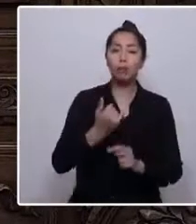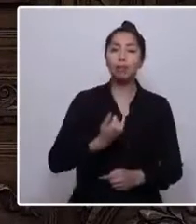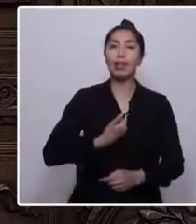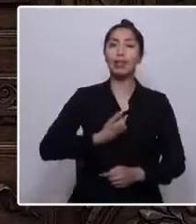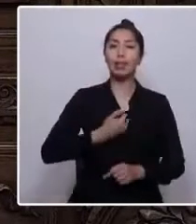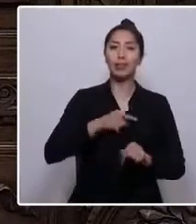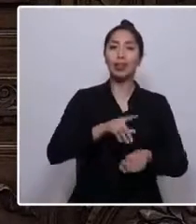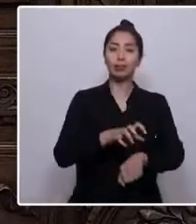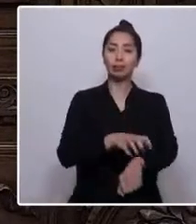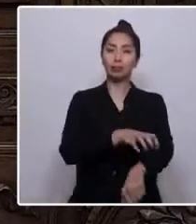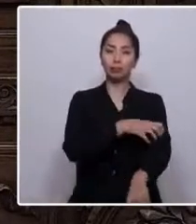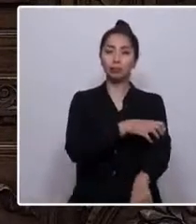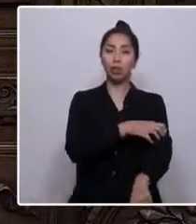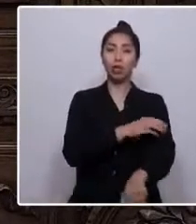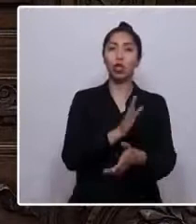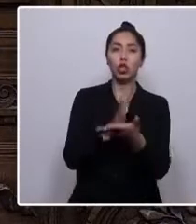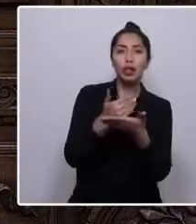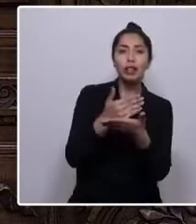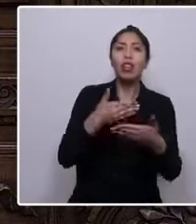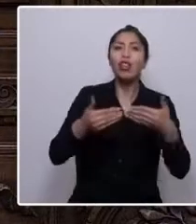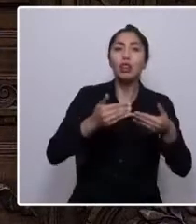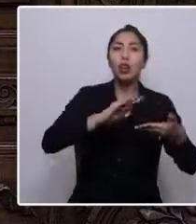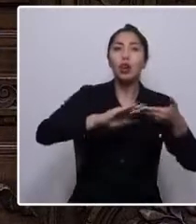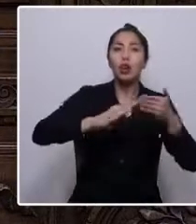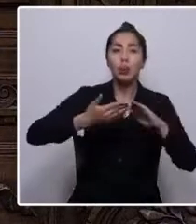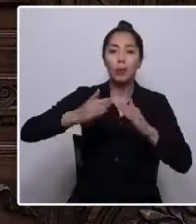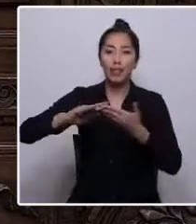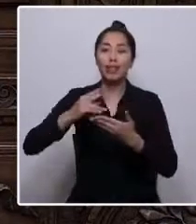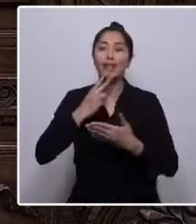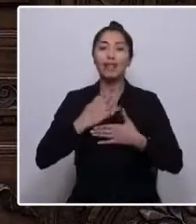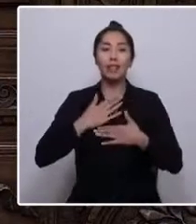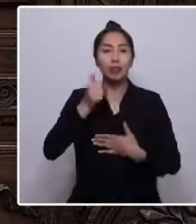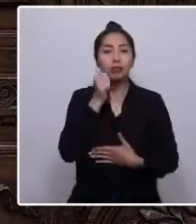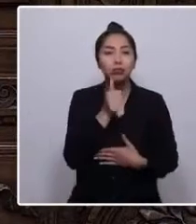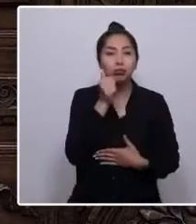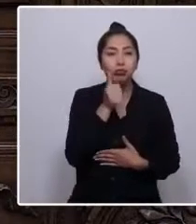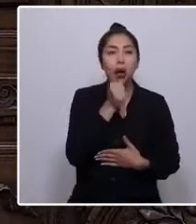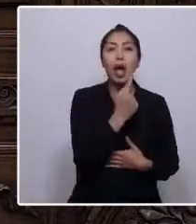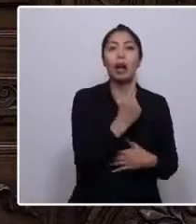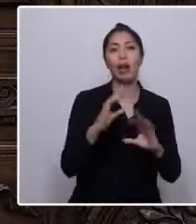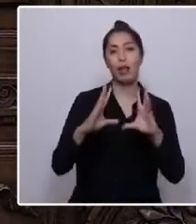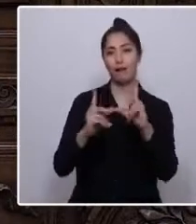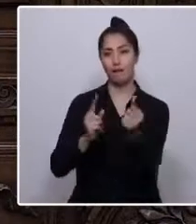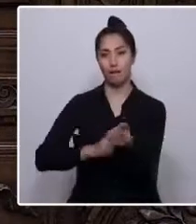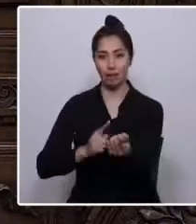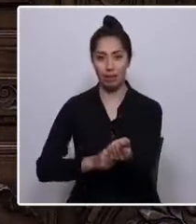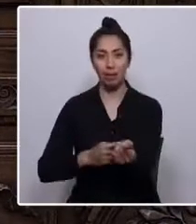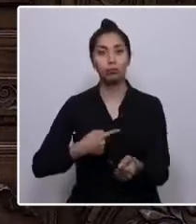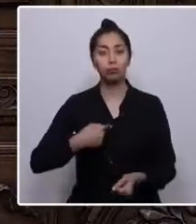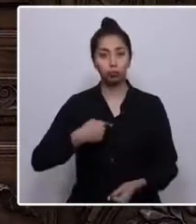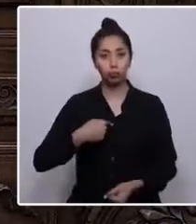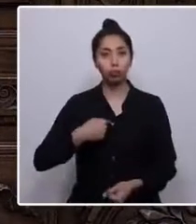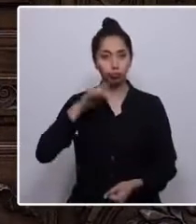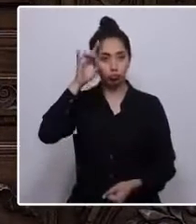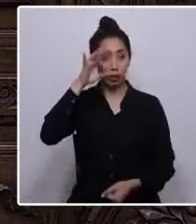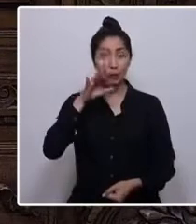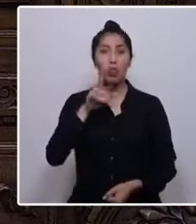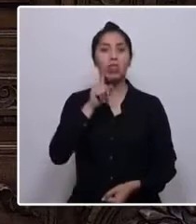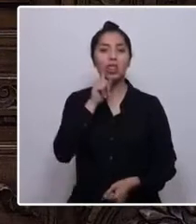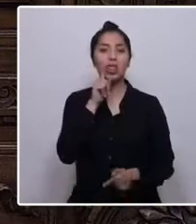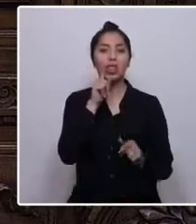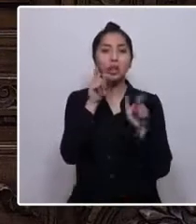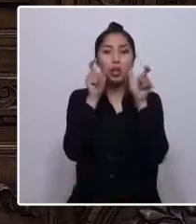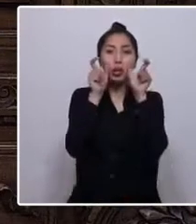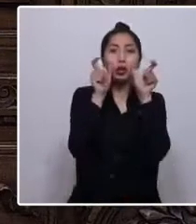se organiza la comunidad y la vida cotidiana de cada familia. Bien sabido es que quien controla el alimento